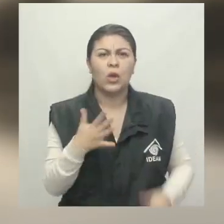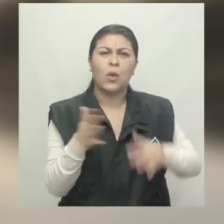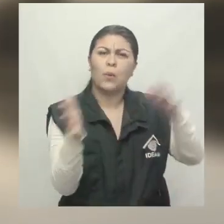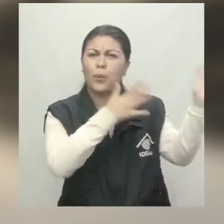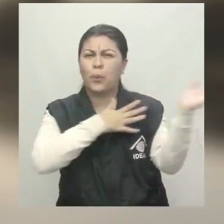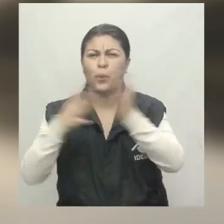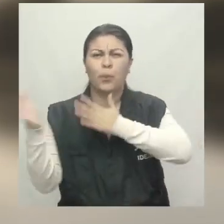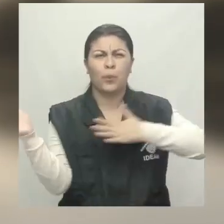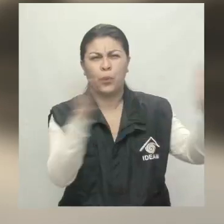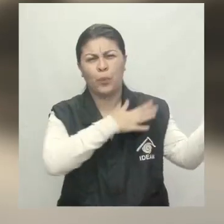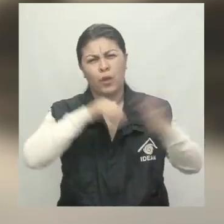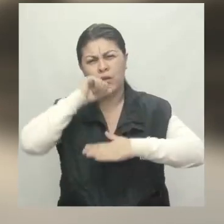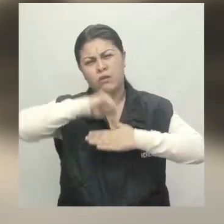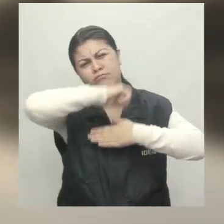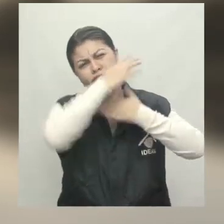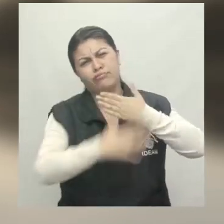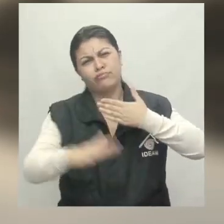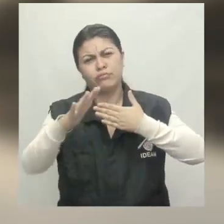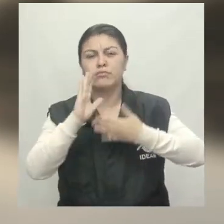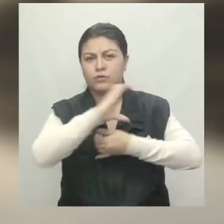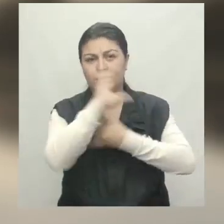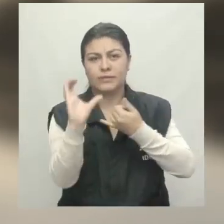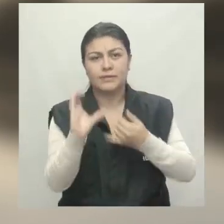con vientos fuertes y alto oleaje en el mar Caribe colombiano.